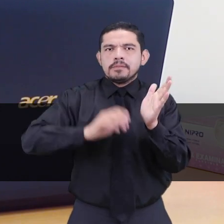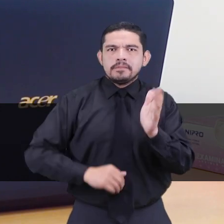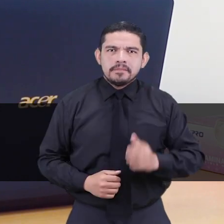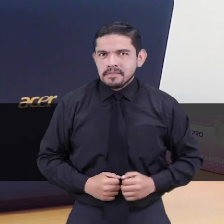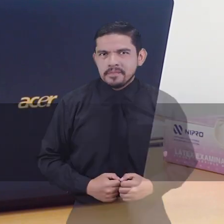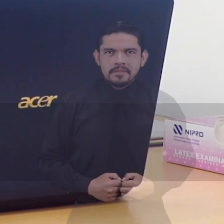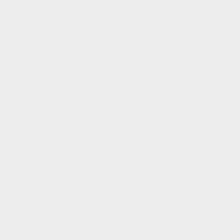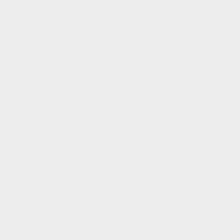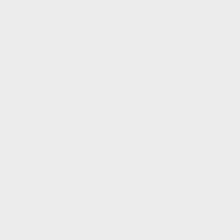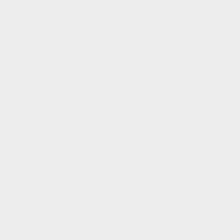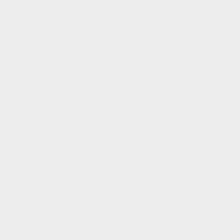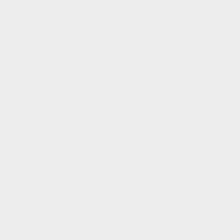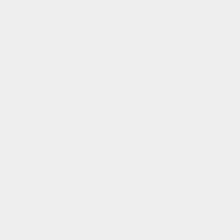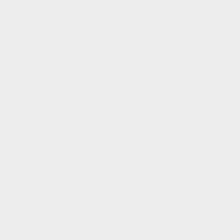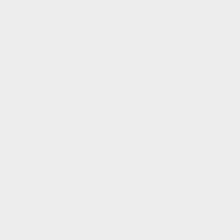en cada lugar al que va.